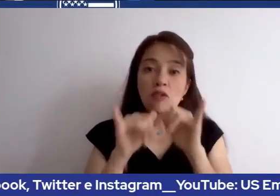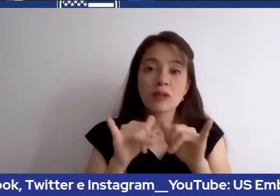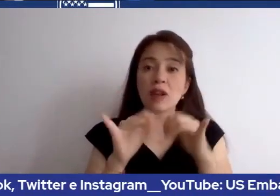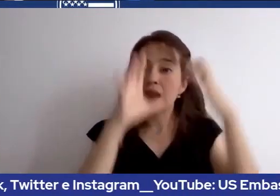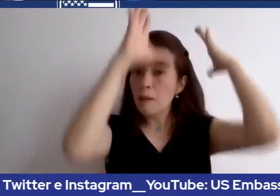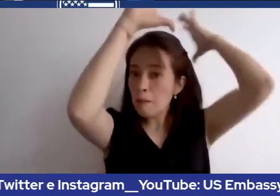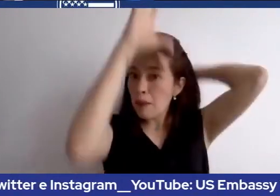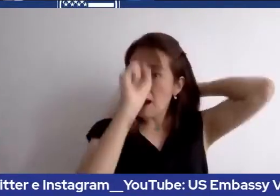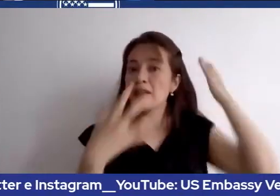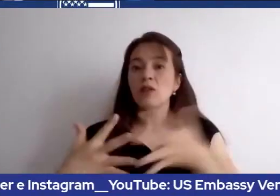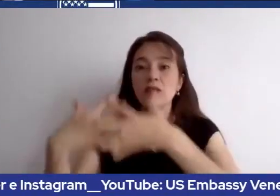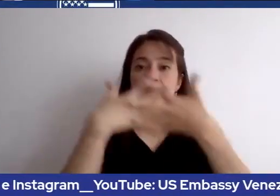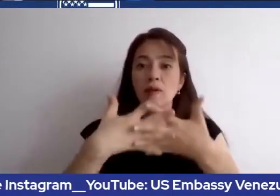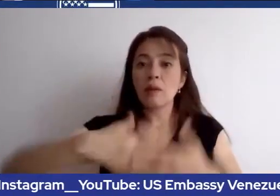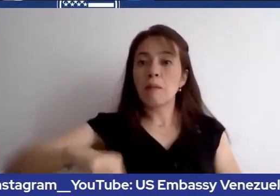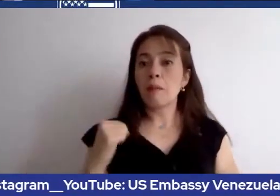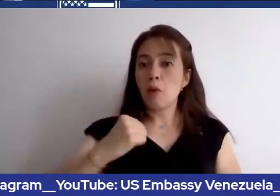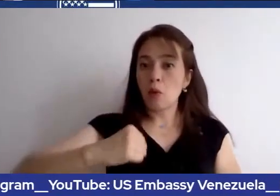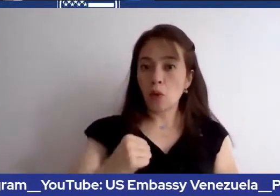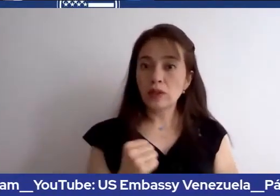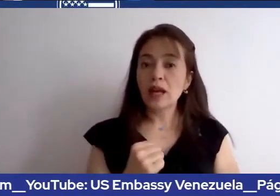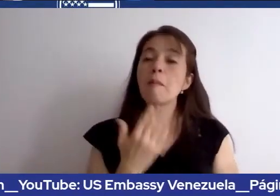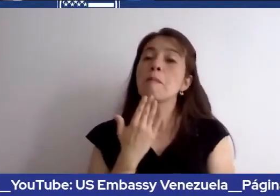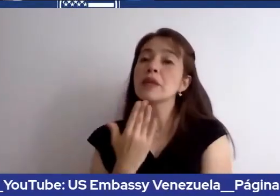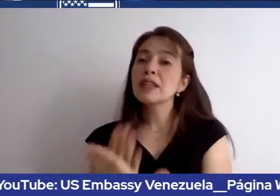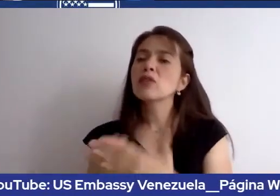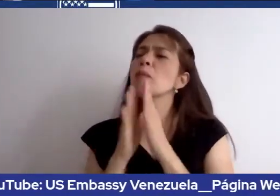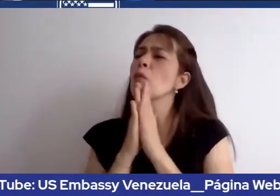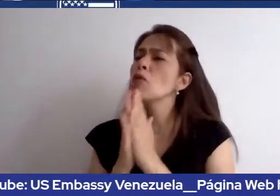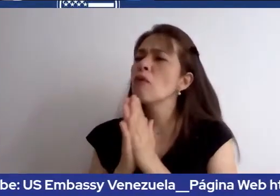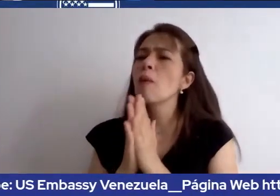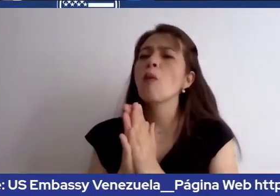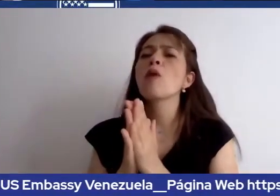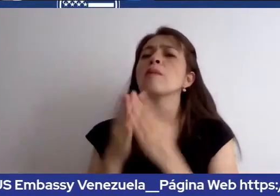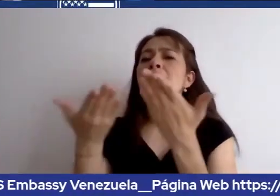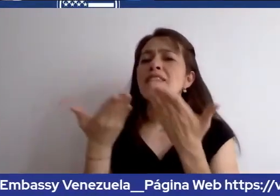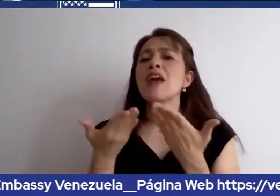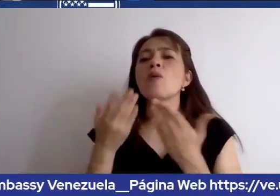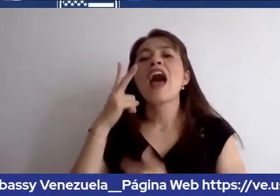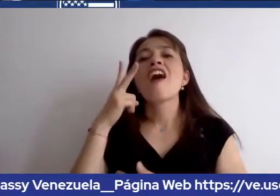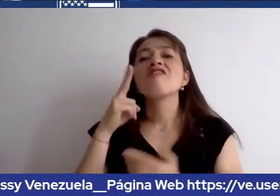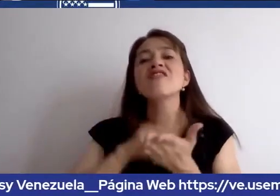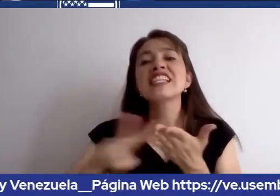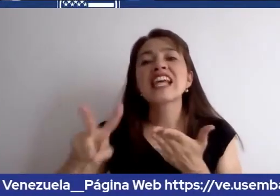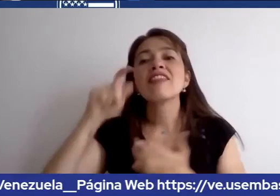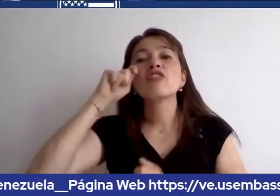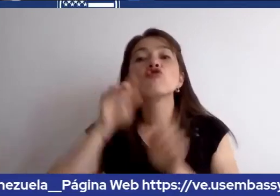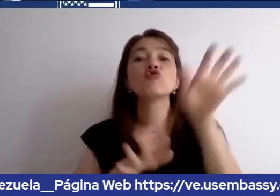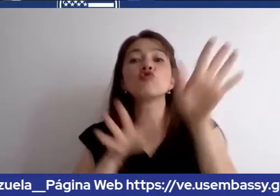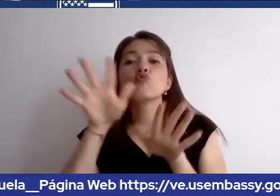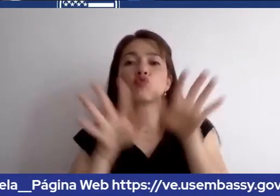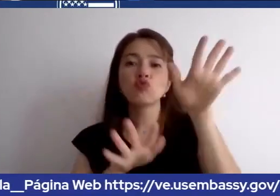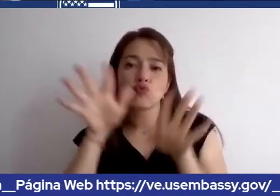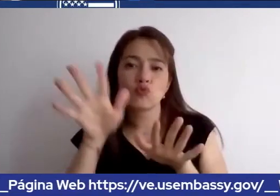para solicitar una visa de turística en